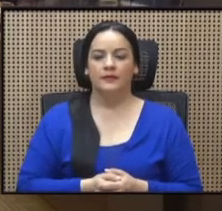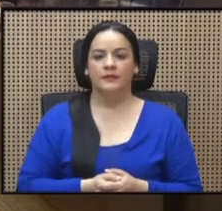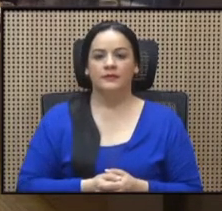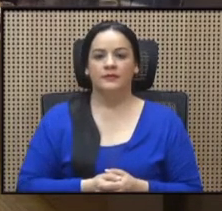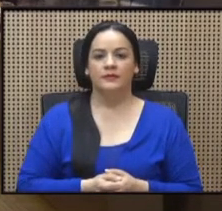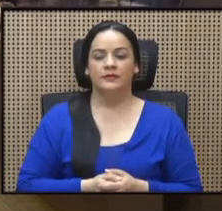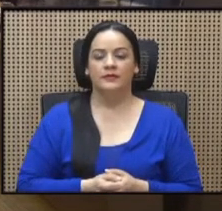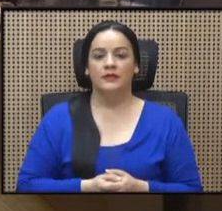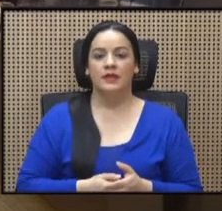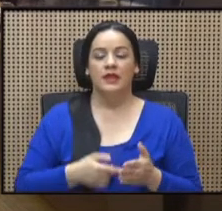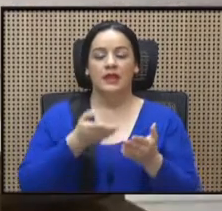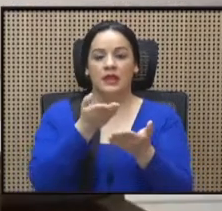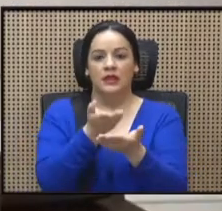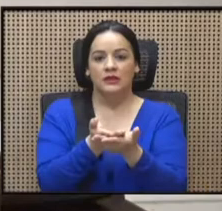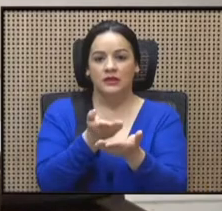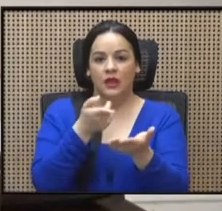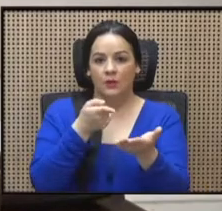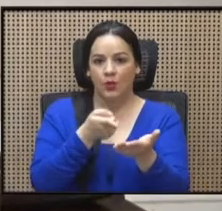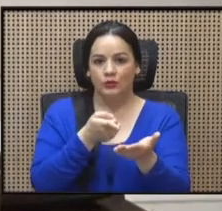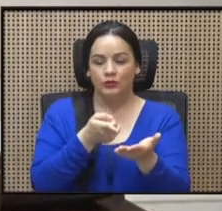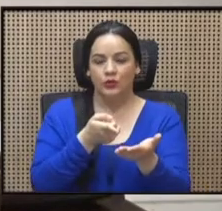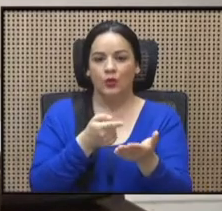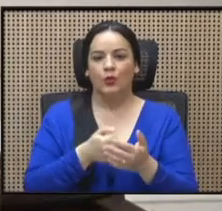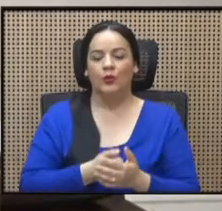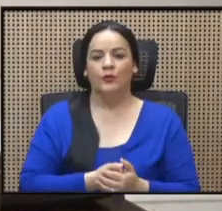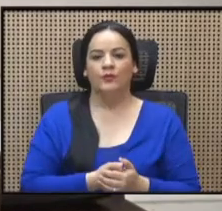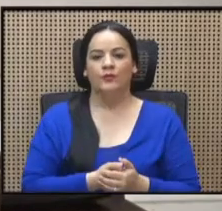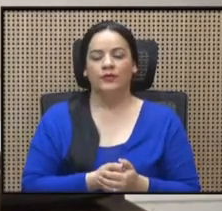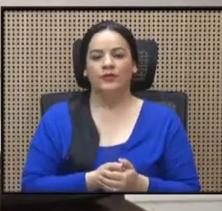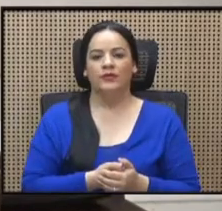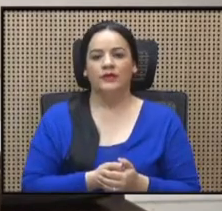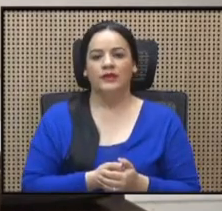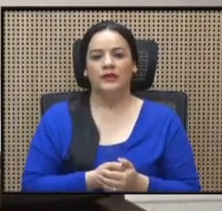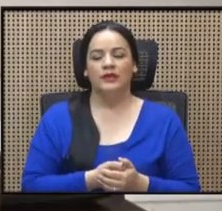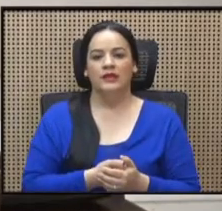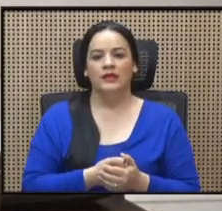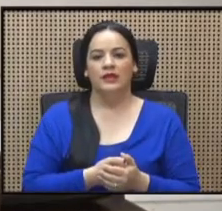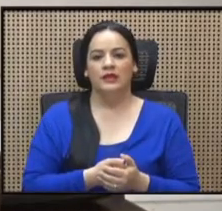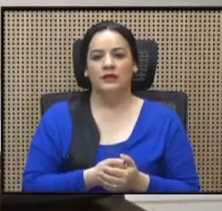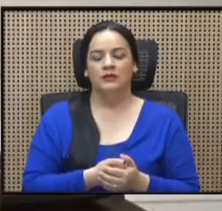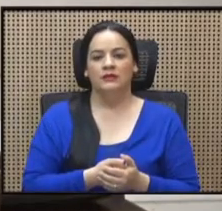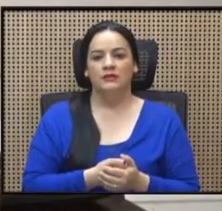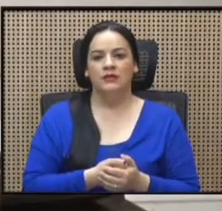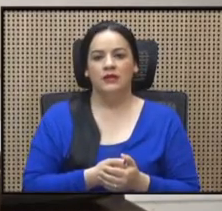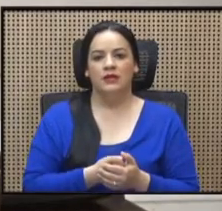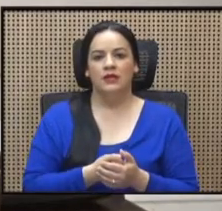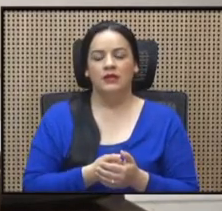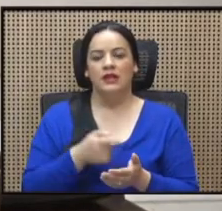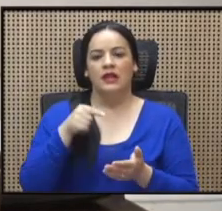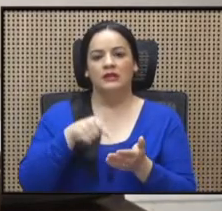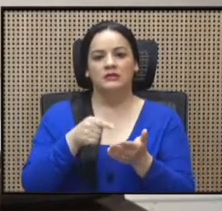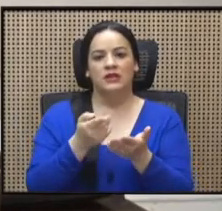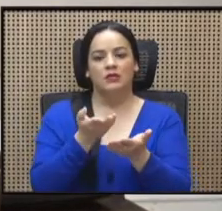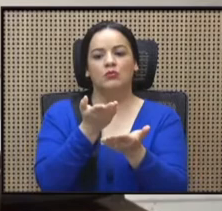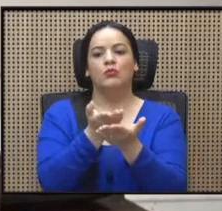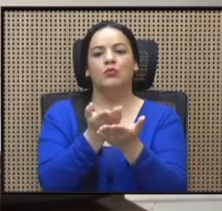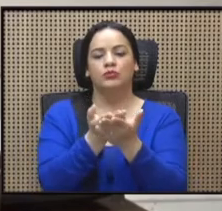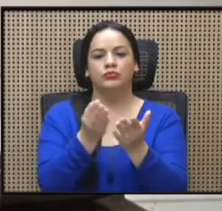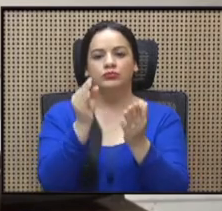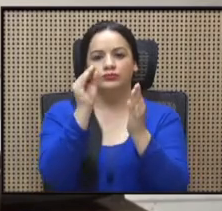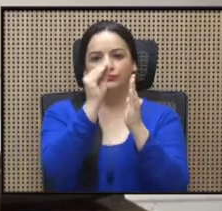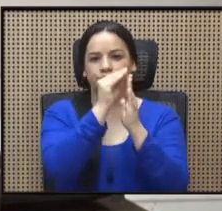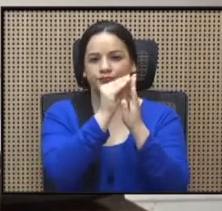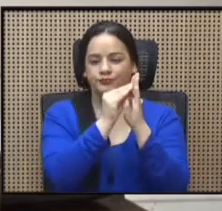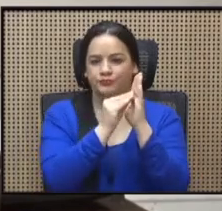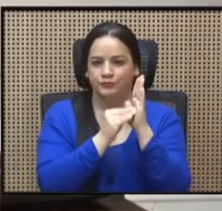esta moción recoge bastante de las dudas